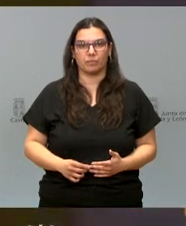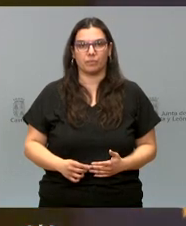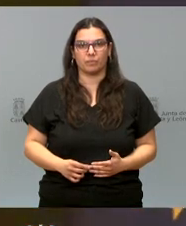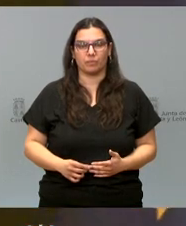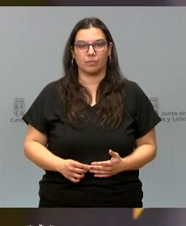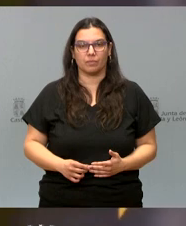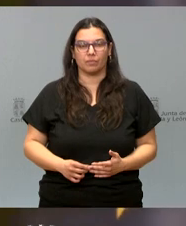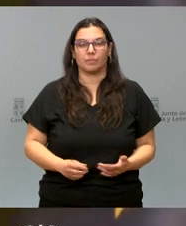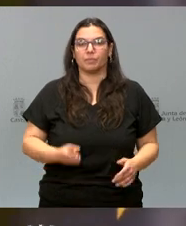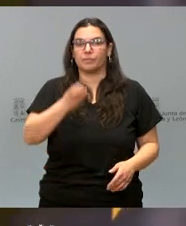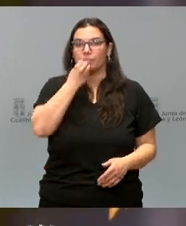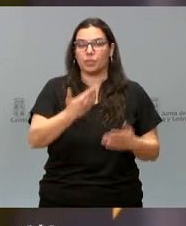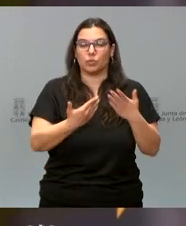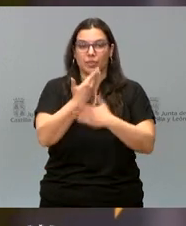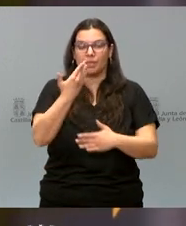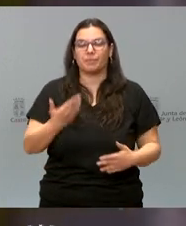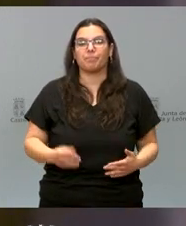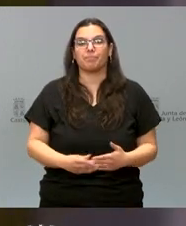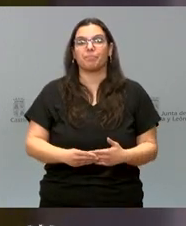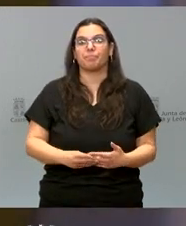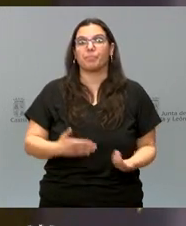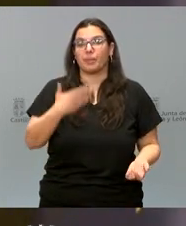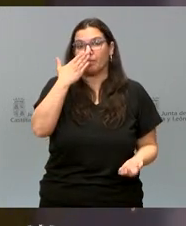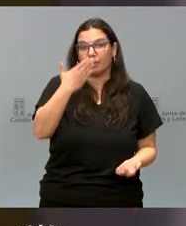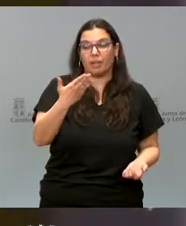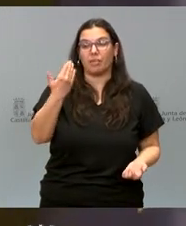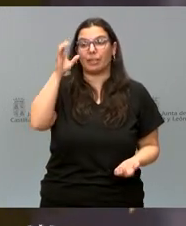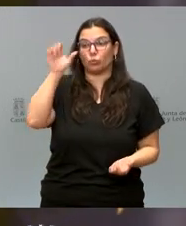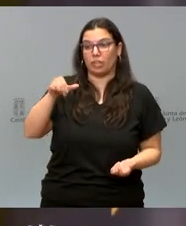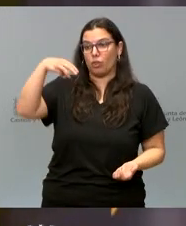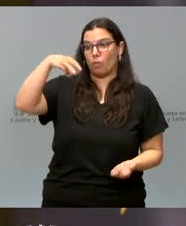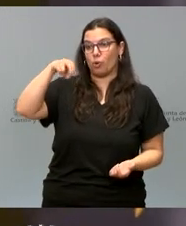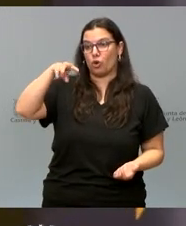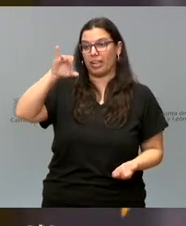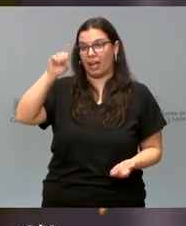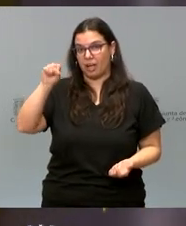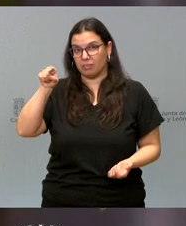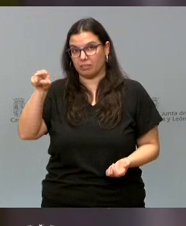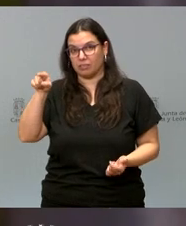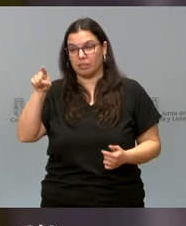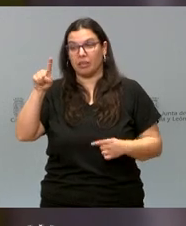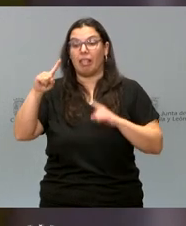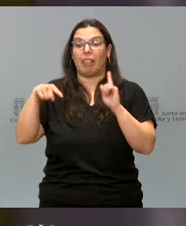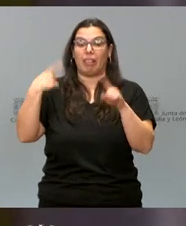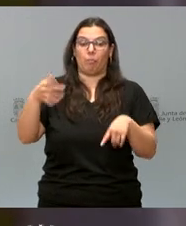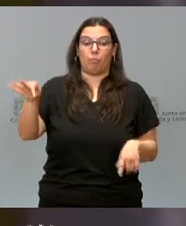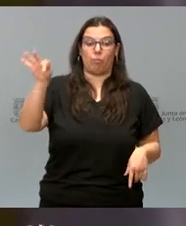Muy buenos días. La verdad es que, después de escuchar a Mónica, es muy difícil